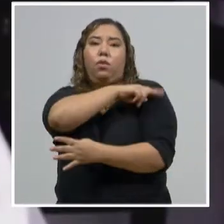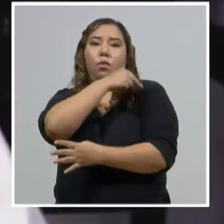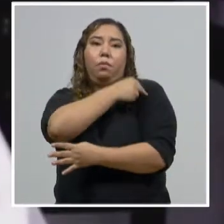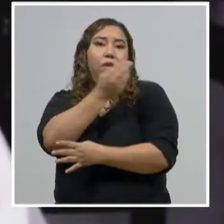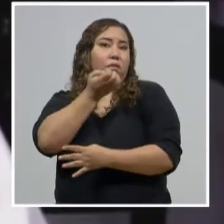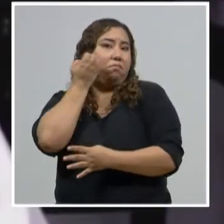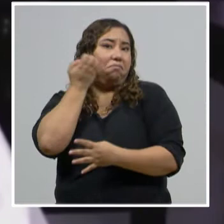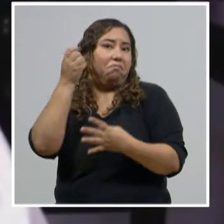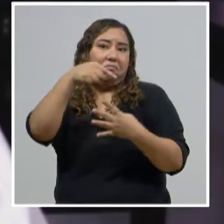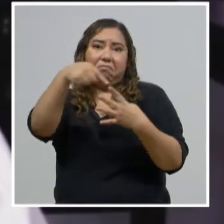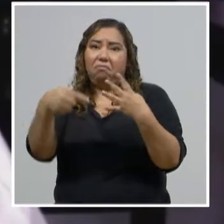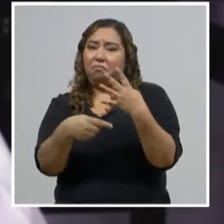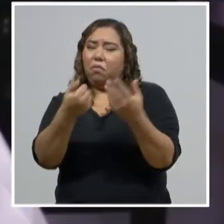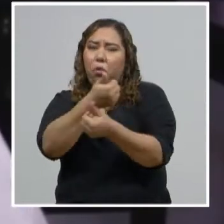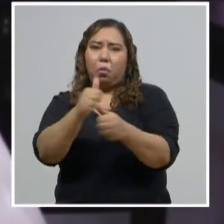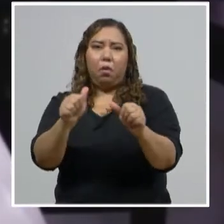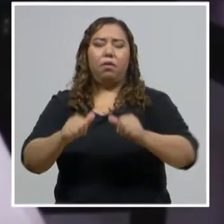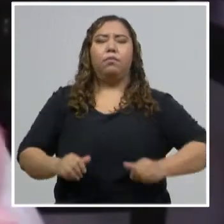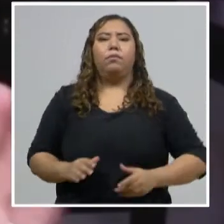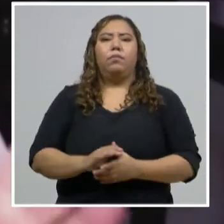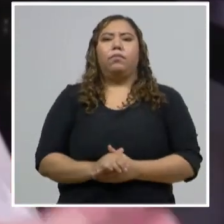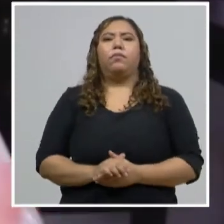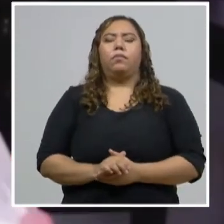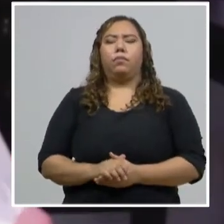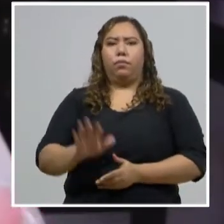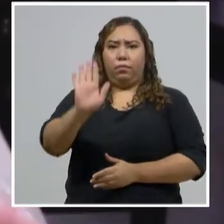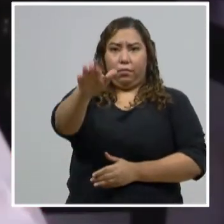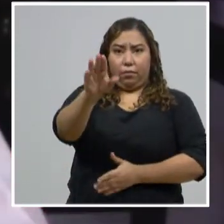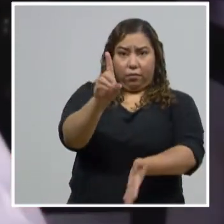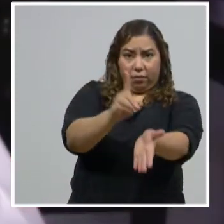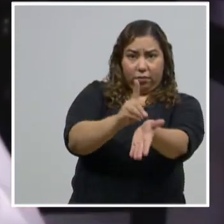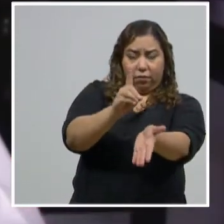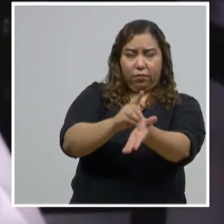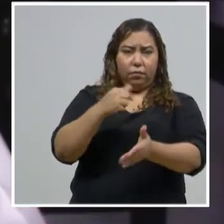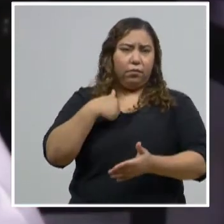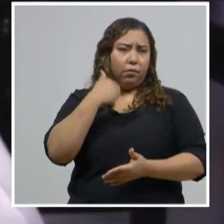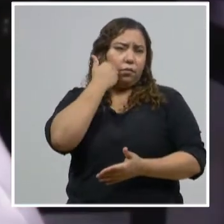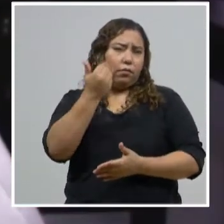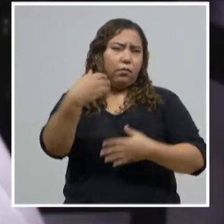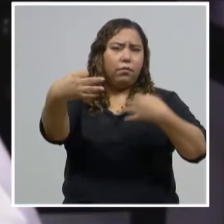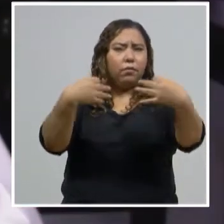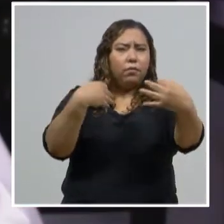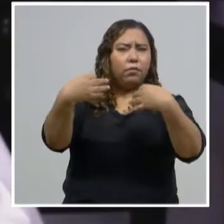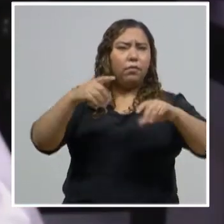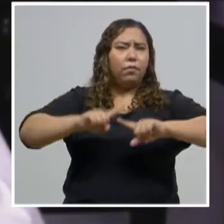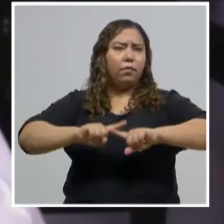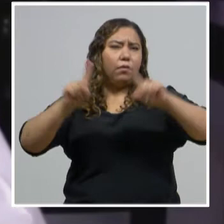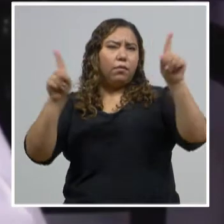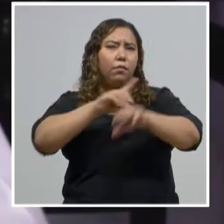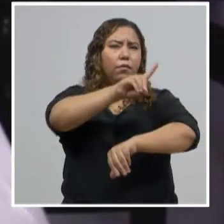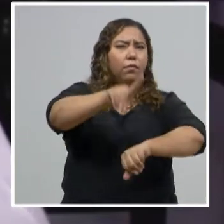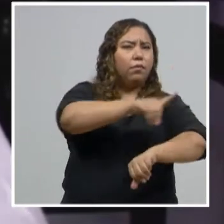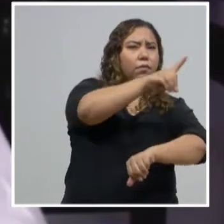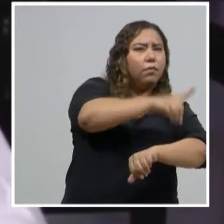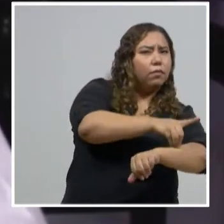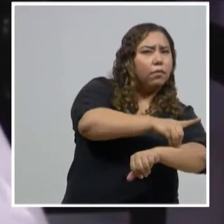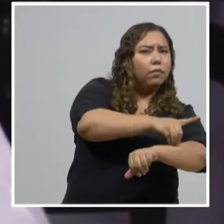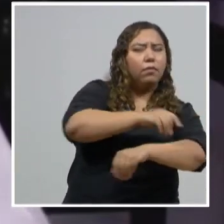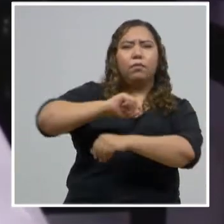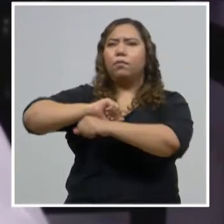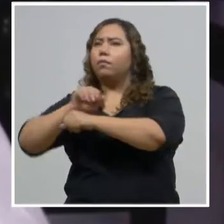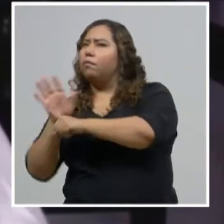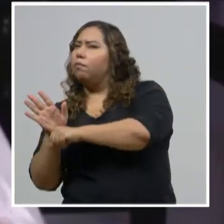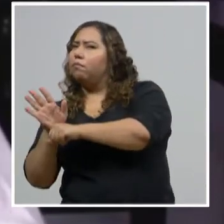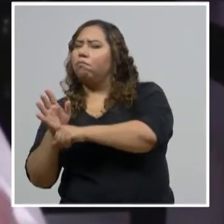la diferencia entre dengue y la diferencia entre COVID.